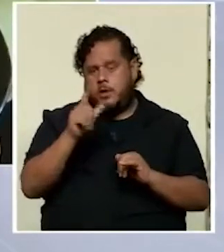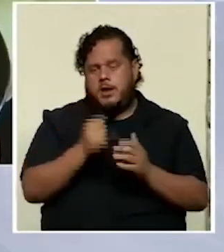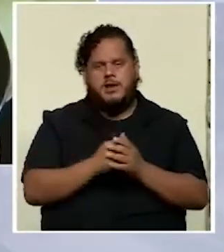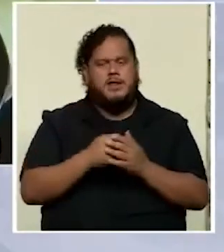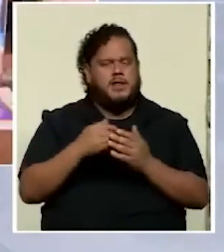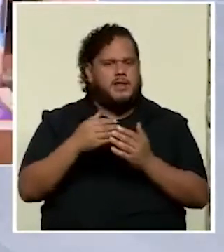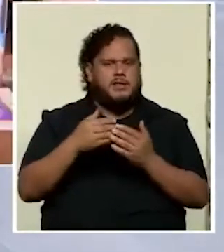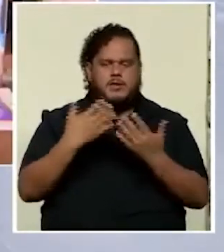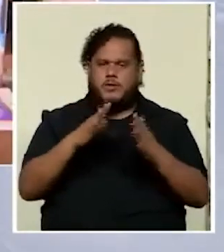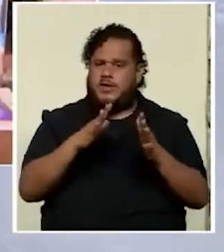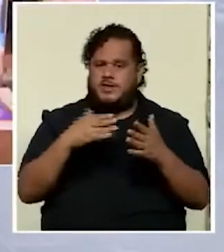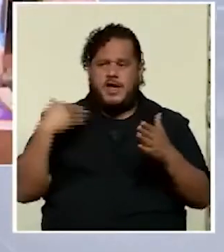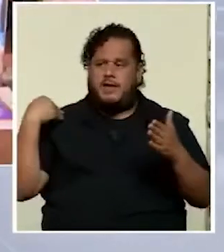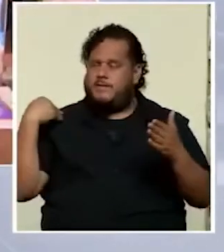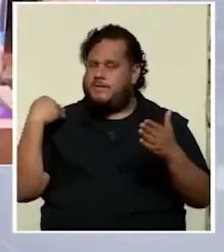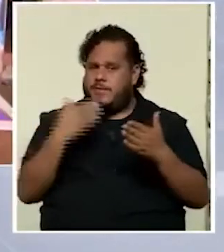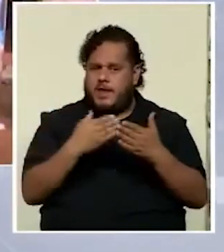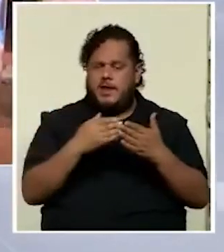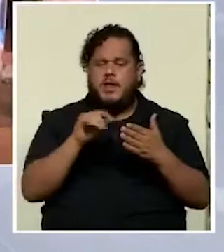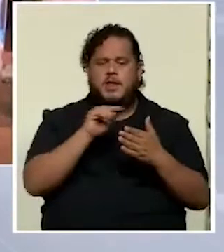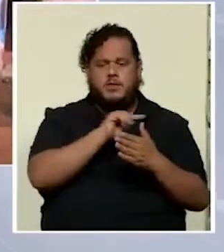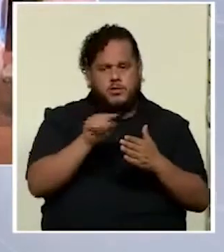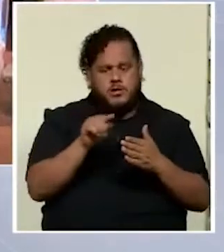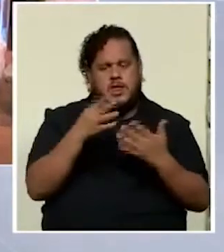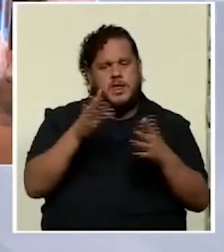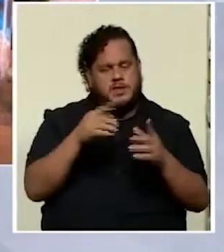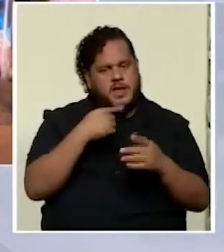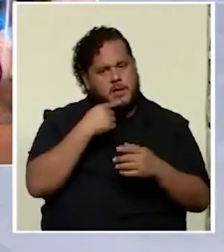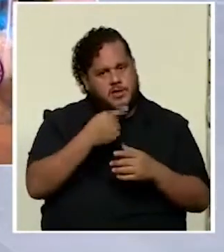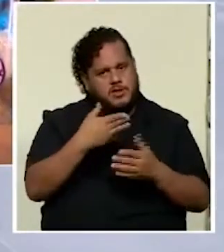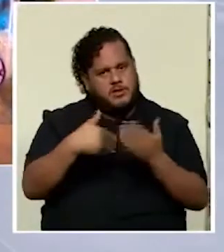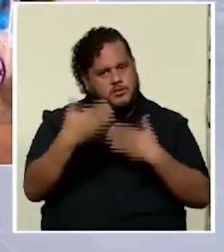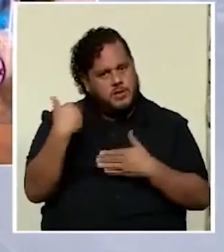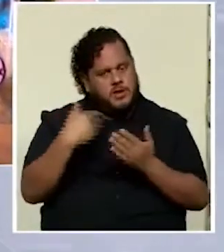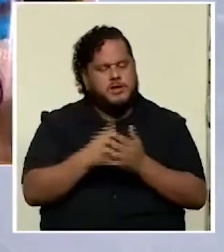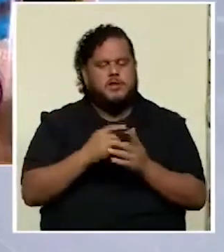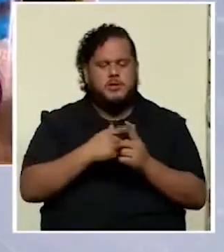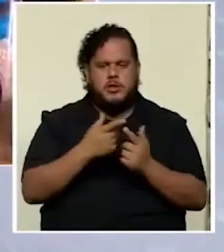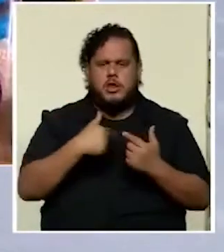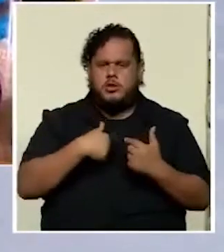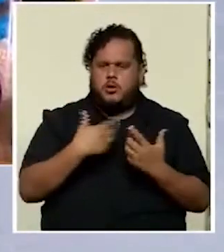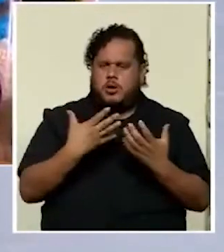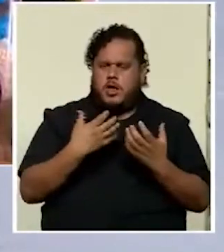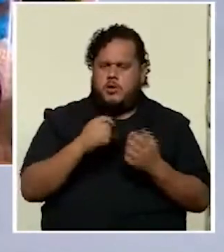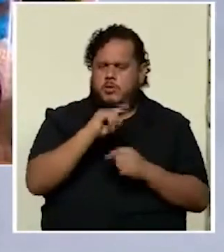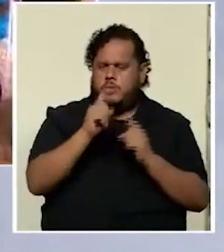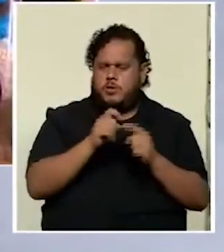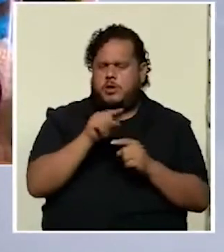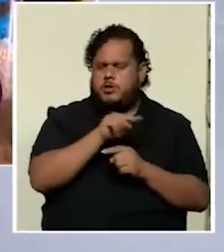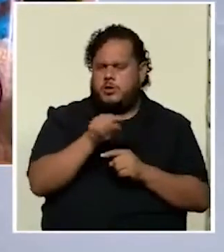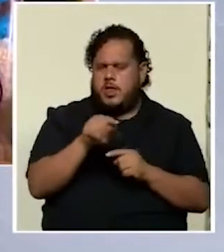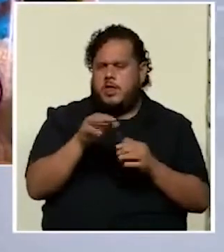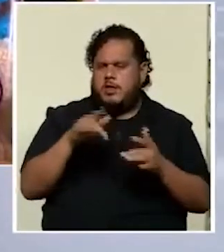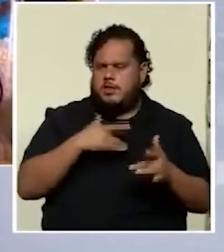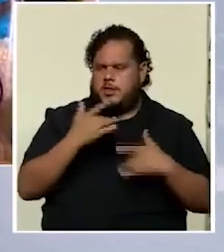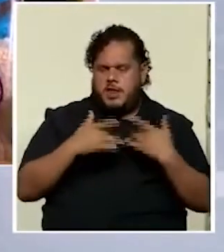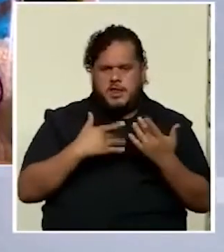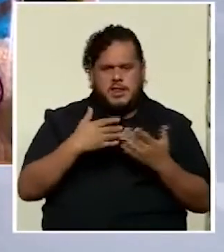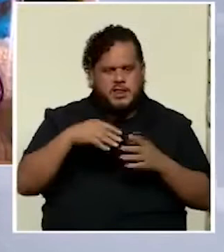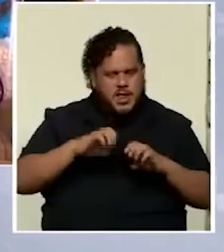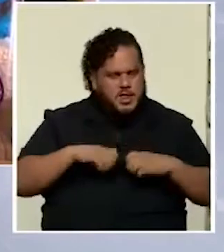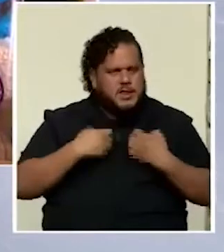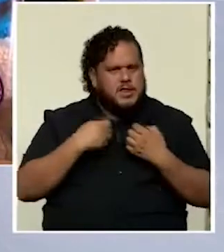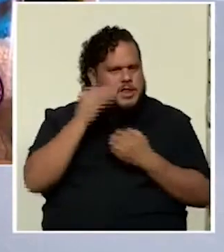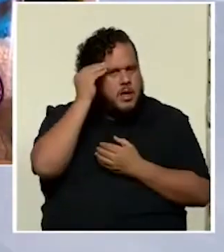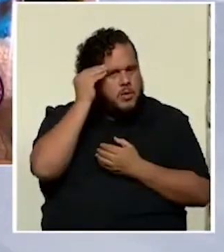y ustedes lo han señalado entonces doña Isabel yo quisiera preguntarle si sienten que hay una conciencia en la